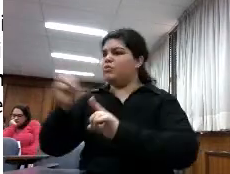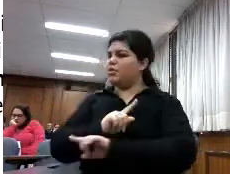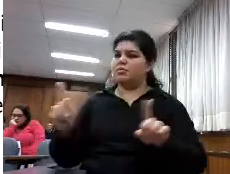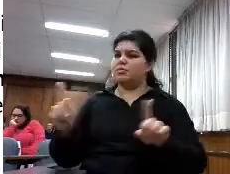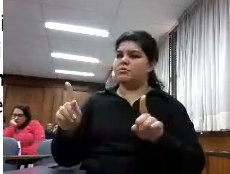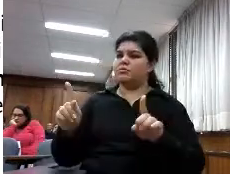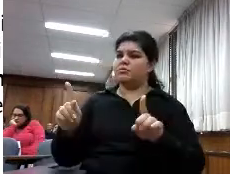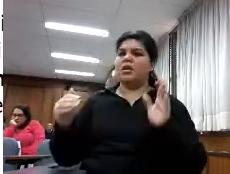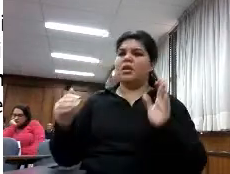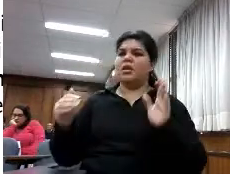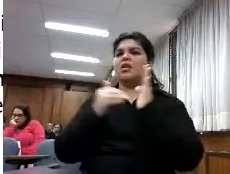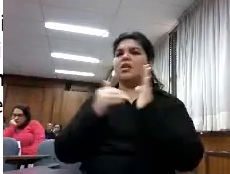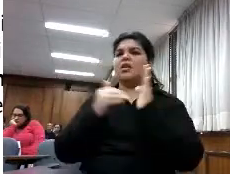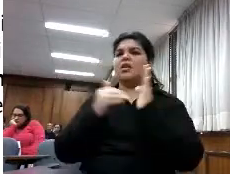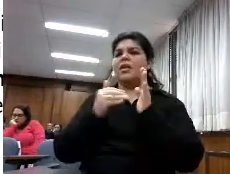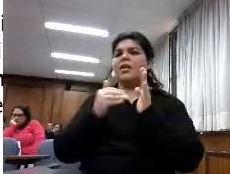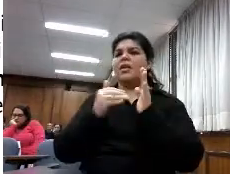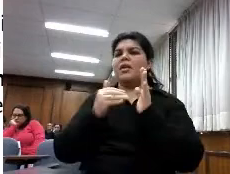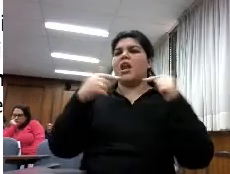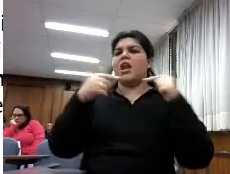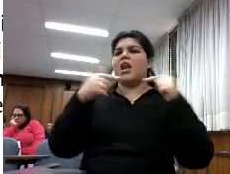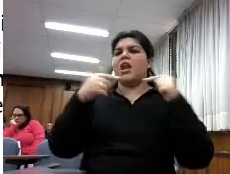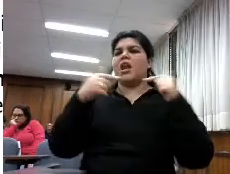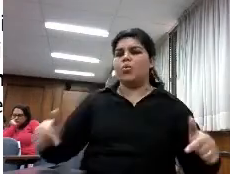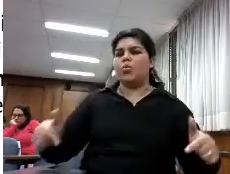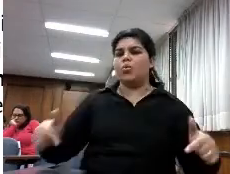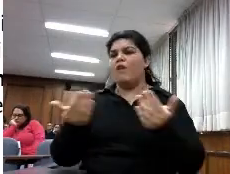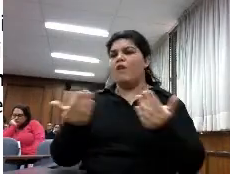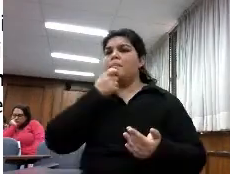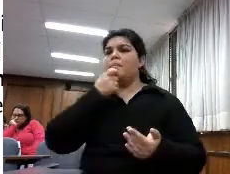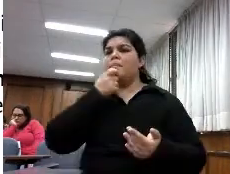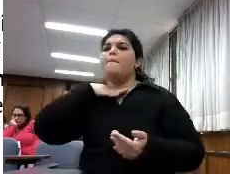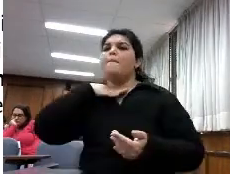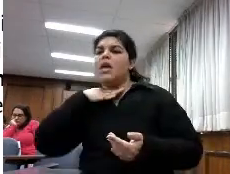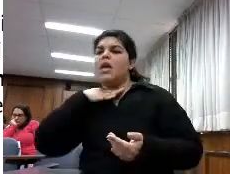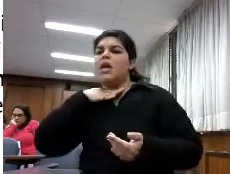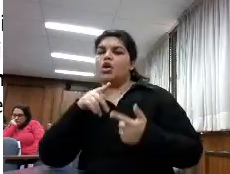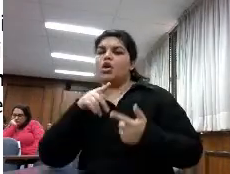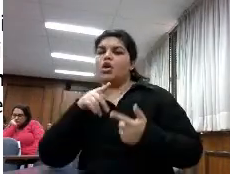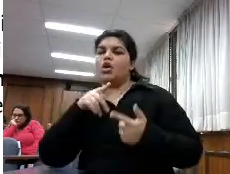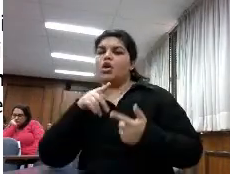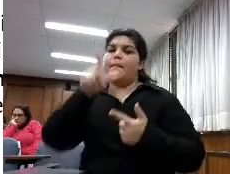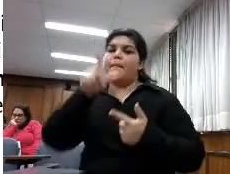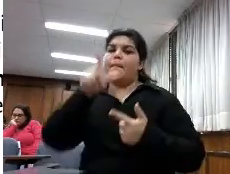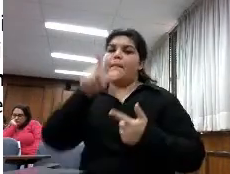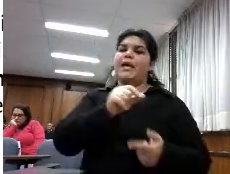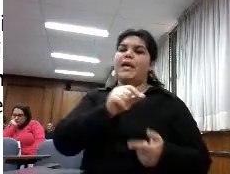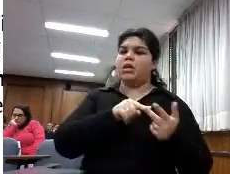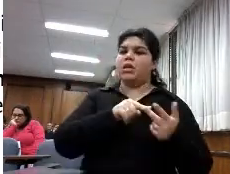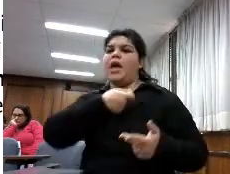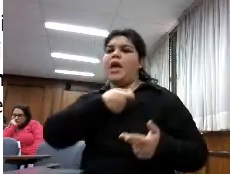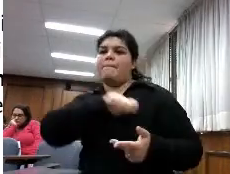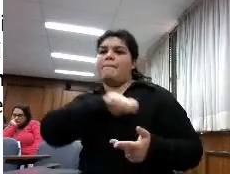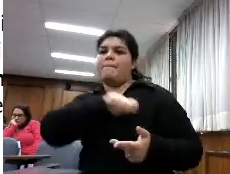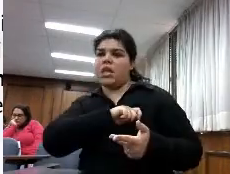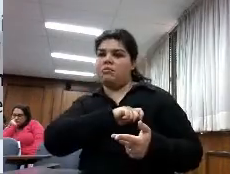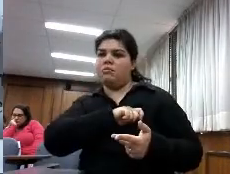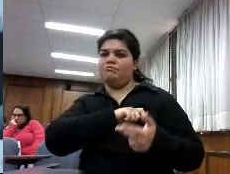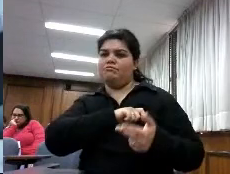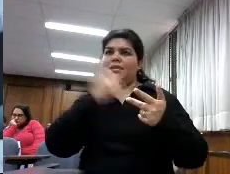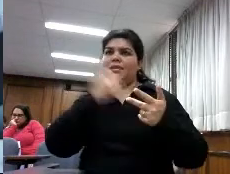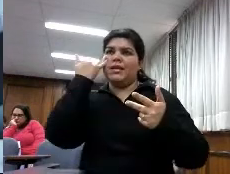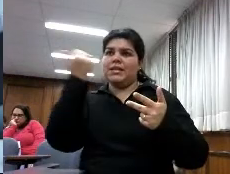totalmente distintos países como México países como Chile países como España pues ya en las bibliotecas